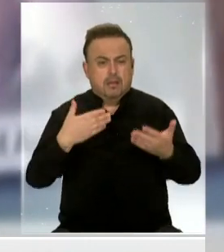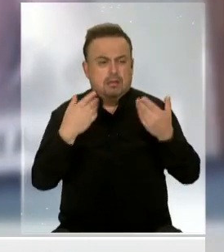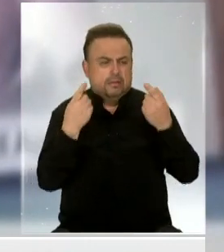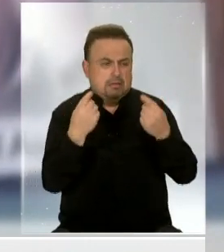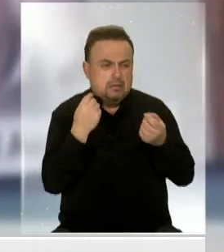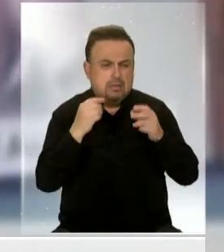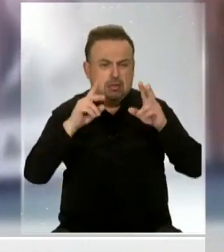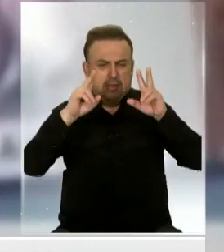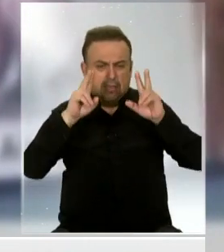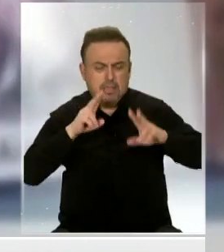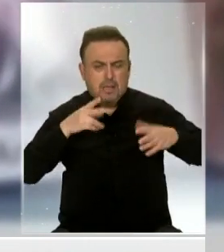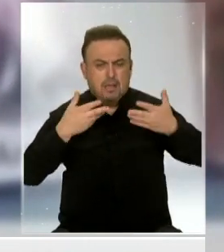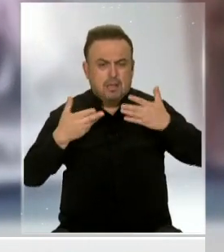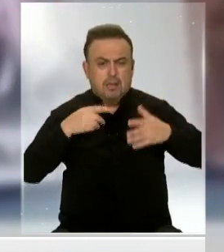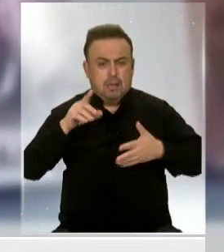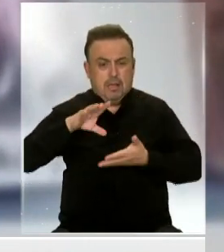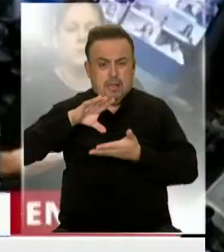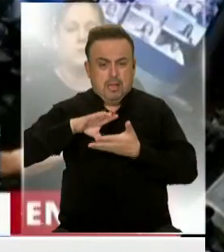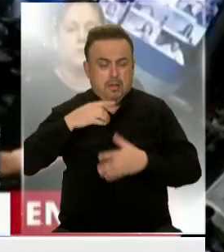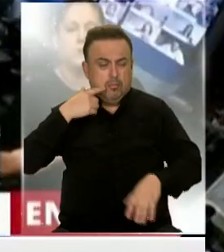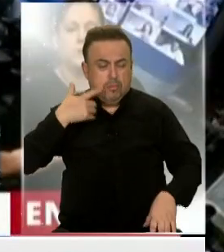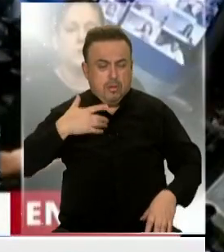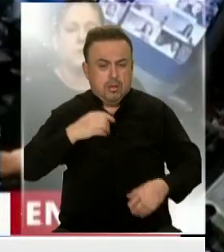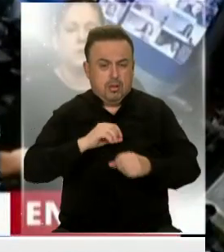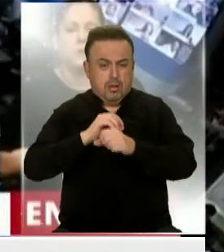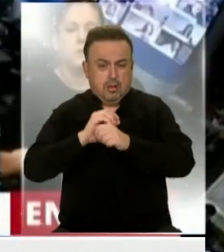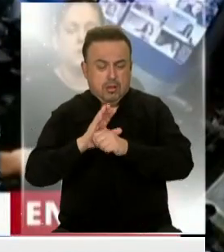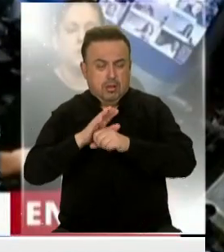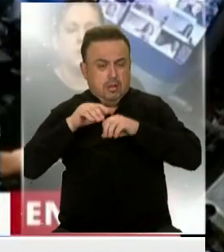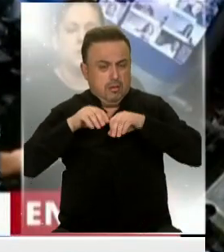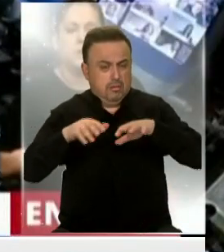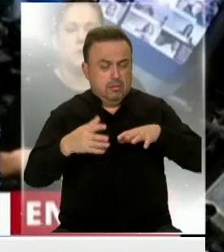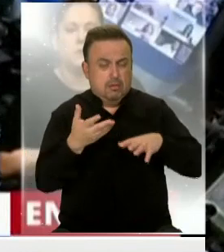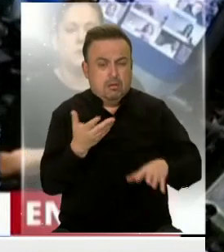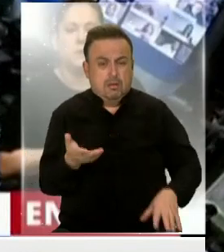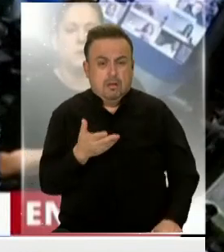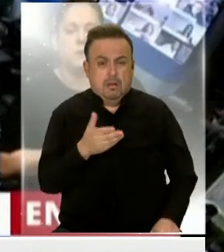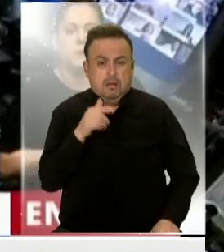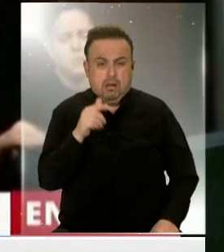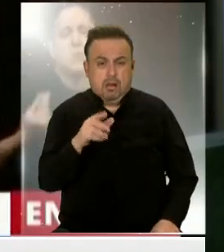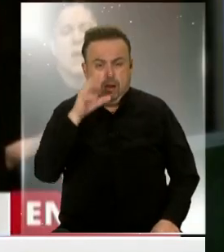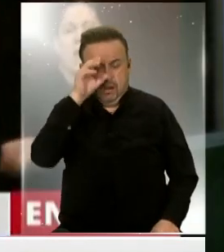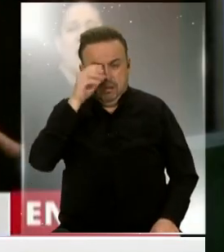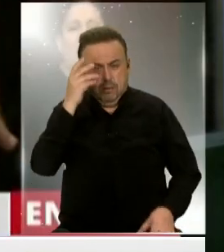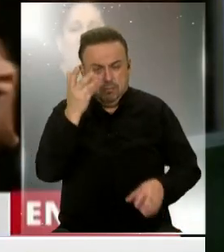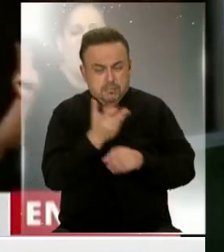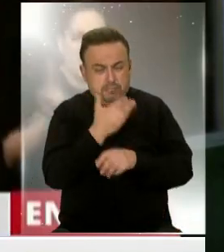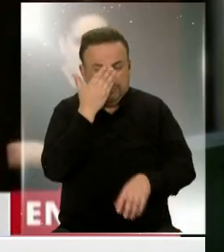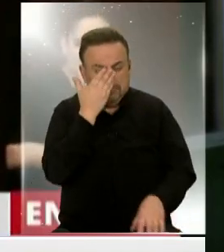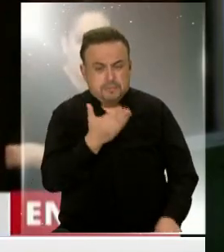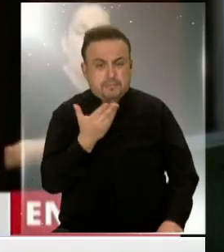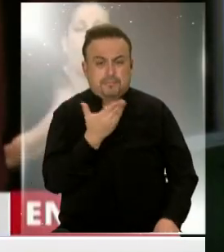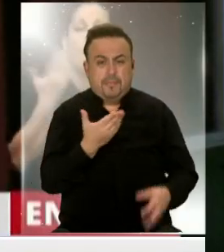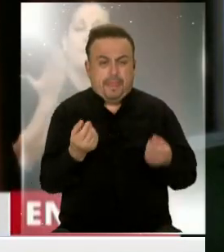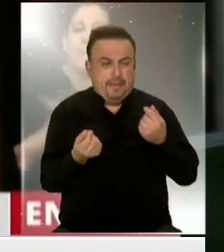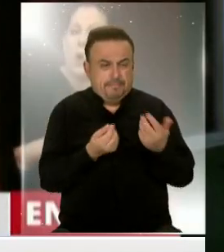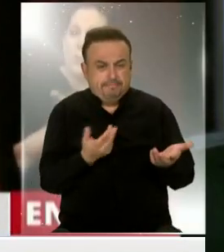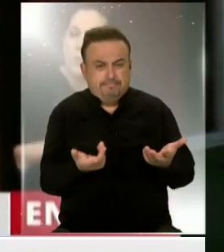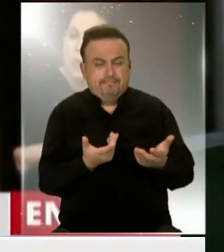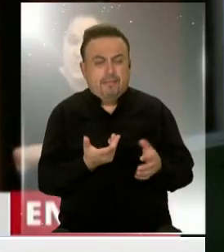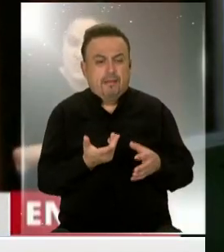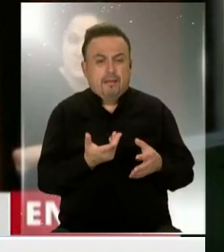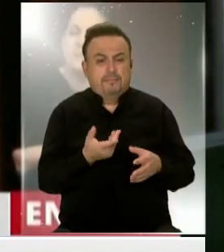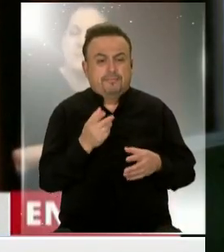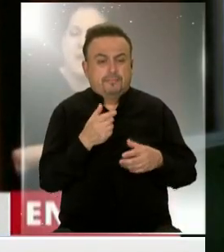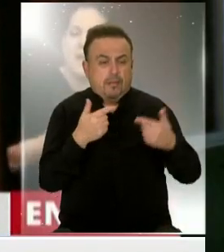tratando los temas de relevancia, sobre todo en momentos que lo está pasando bastante mal Argentina en términos económicos, hay una